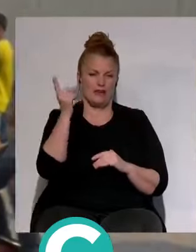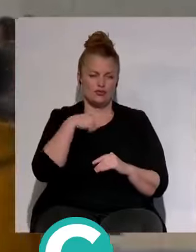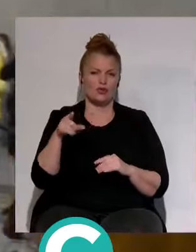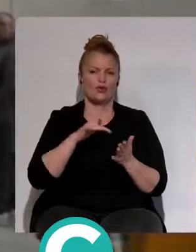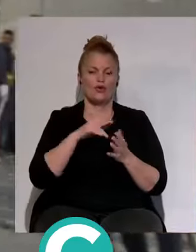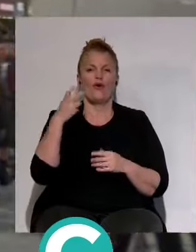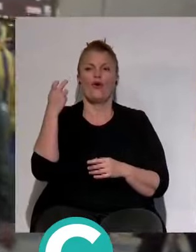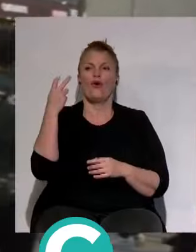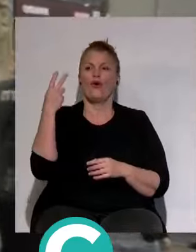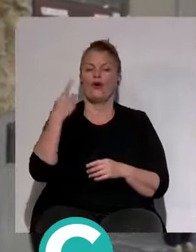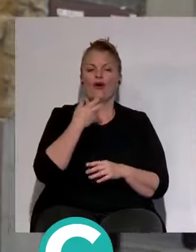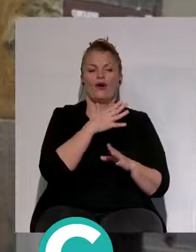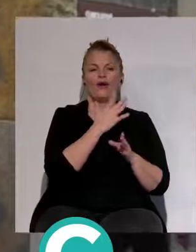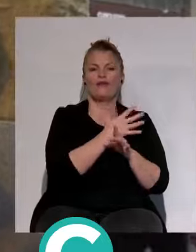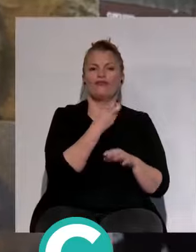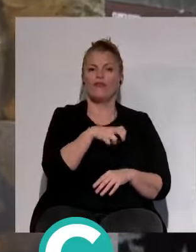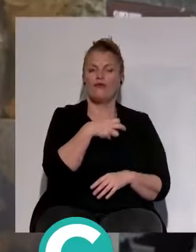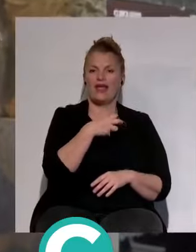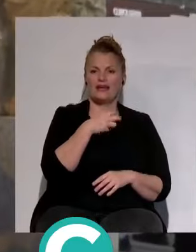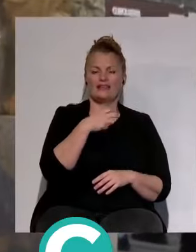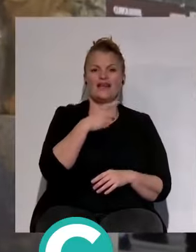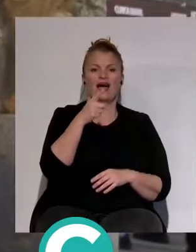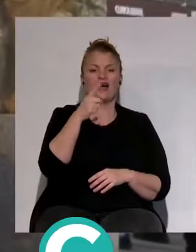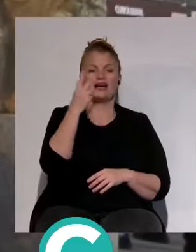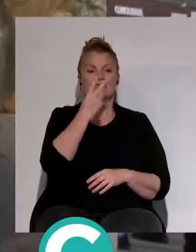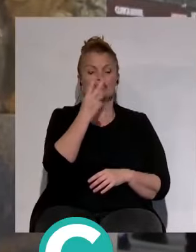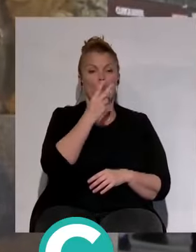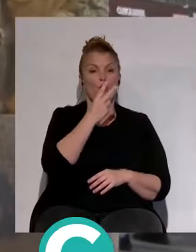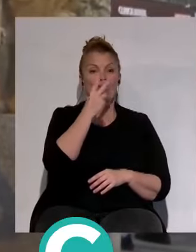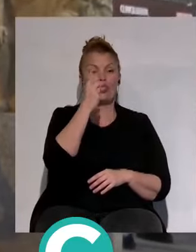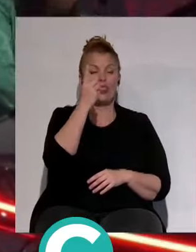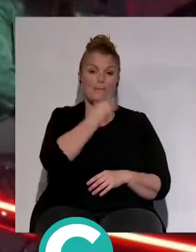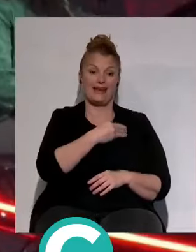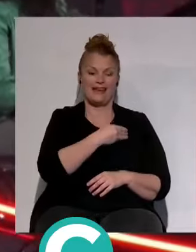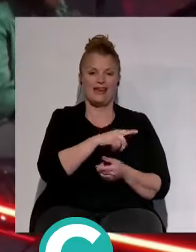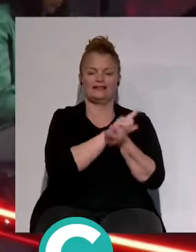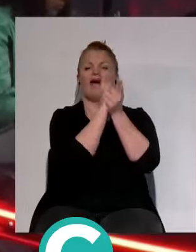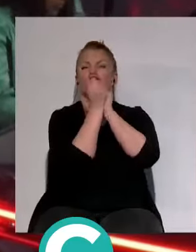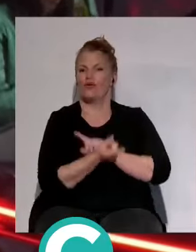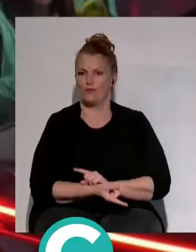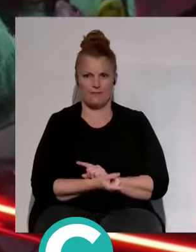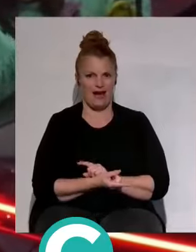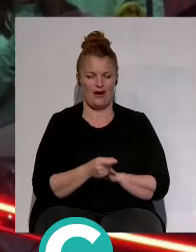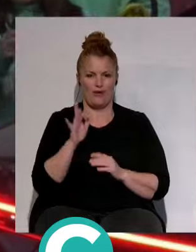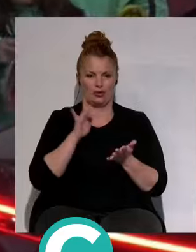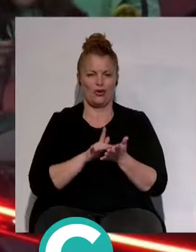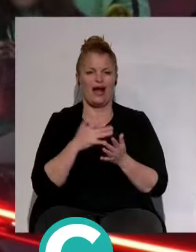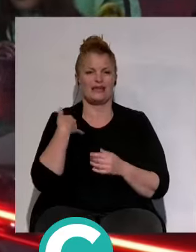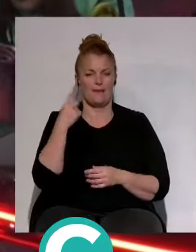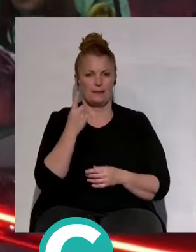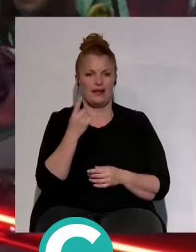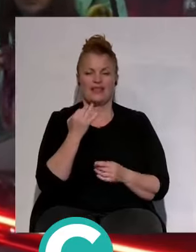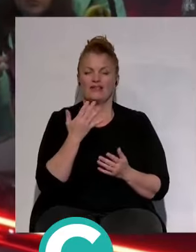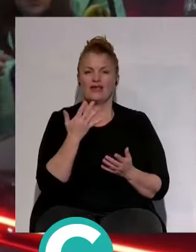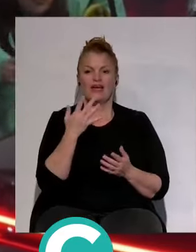que hubo futbolistas que venían de segunda vez y se transformaron completamente cuando llegan a primera. Entonces, hay que mimar mucho. Aquí